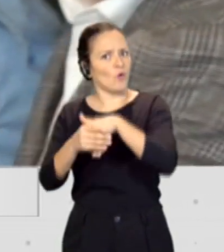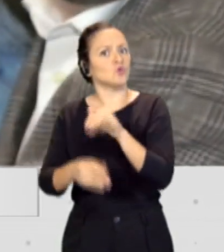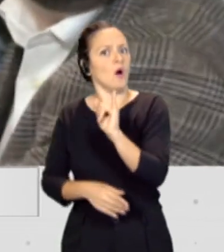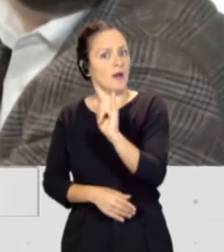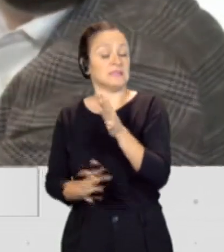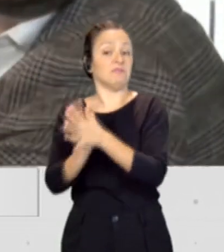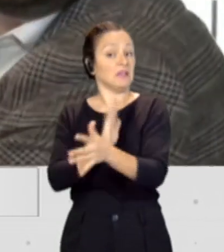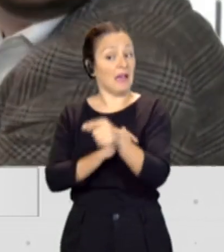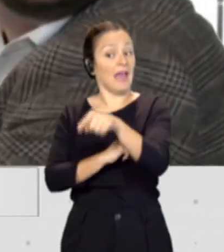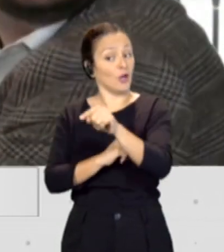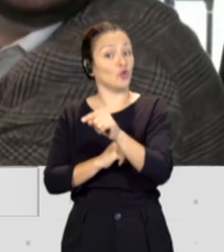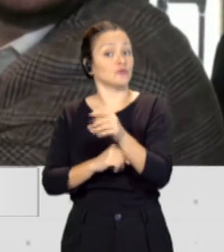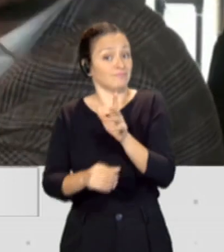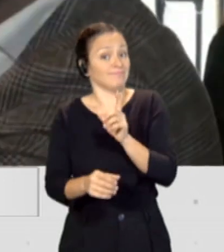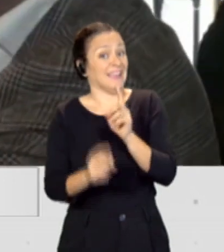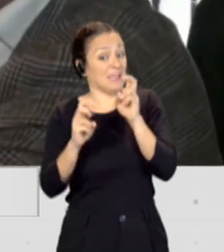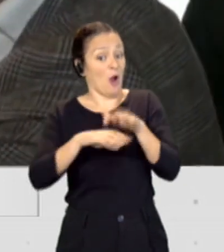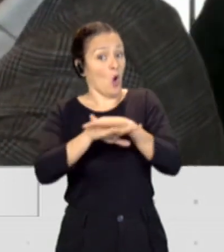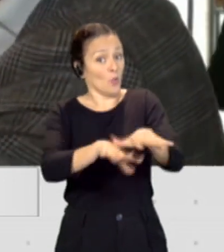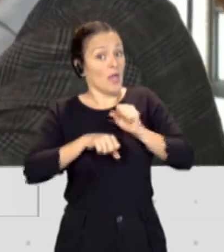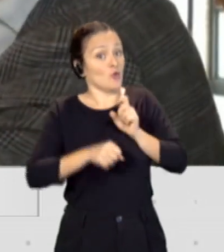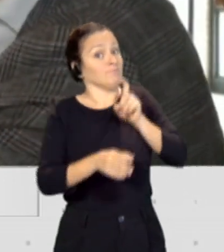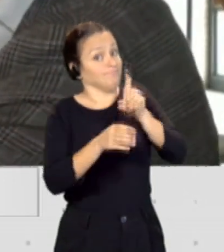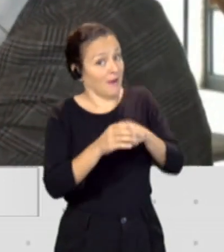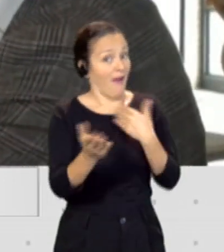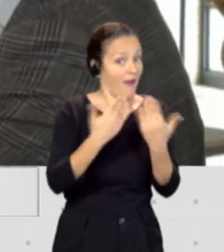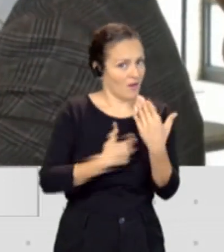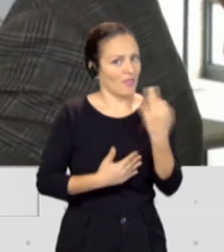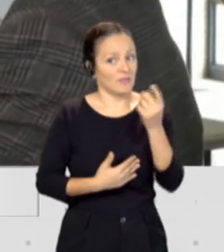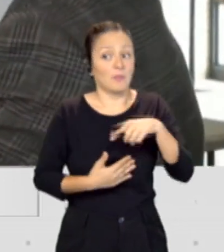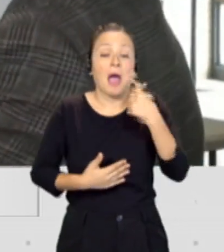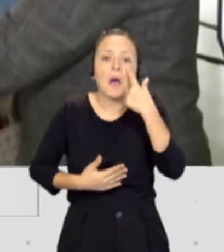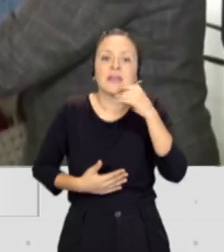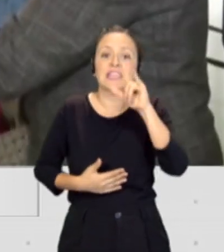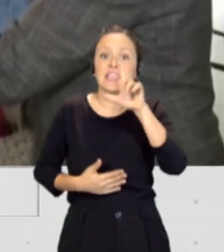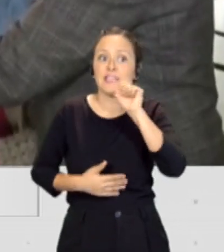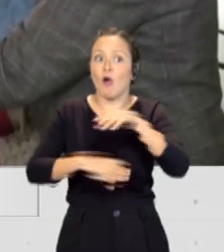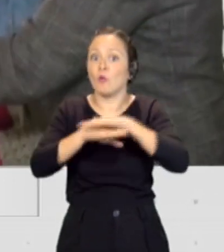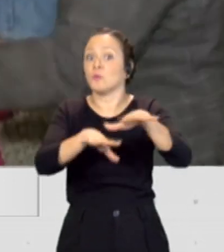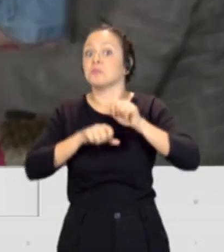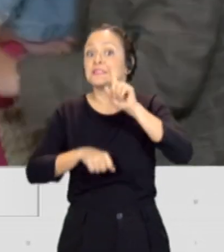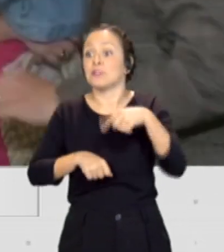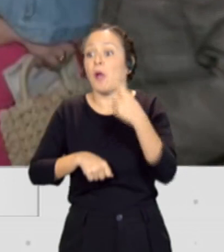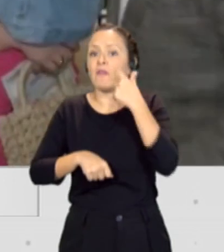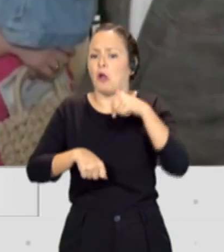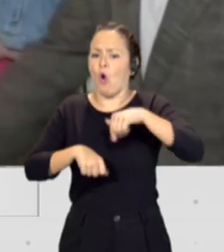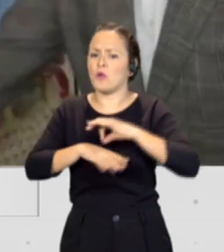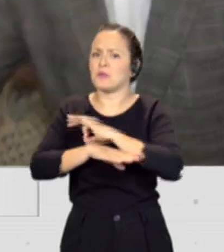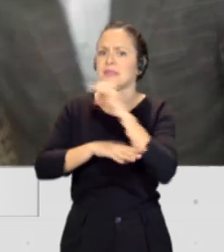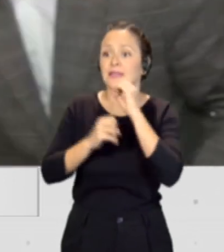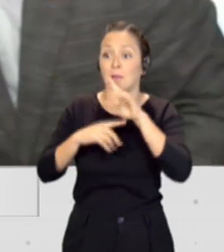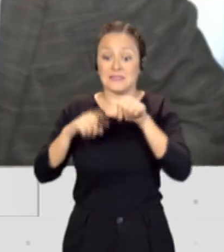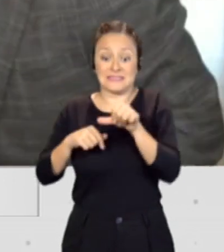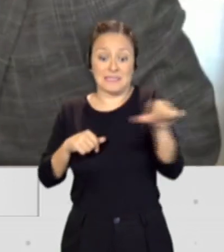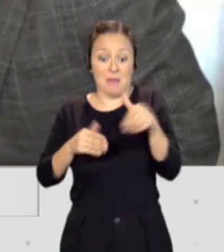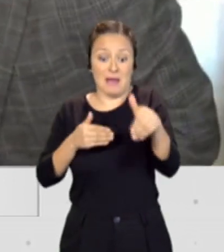mucho que hablar en la conformación de este gobierno si finalmente es Illa. Vamos a ver cómo transcurren las primeras horas y sobre todo esta semana. Pero tampoco va a haber mucho